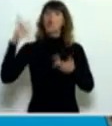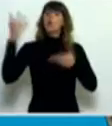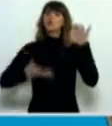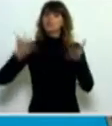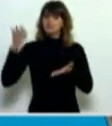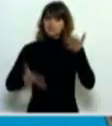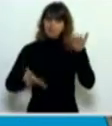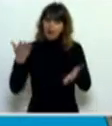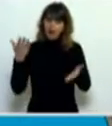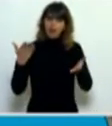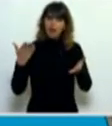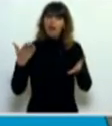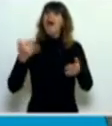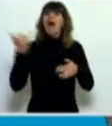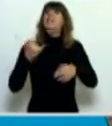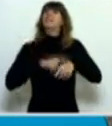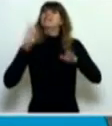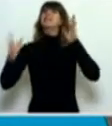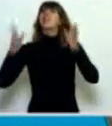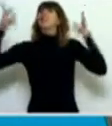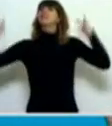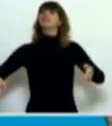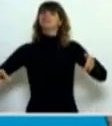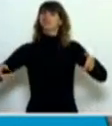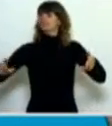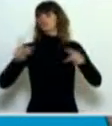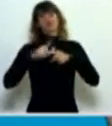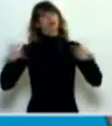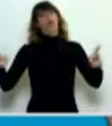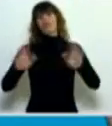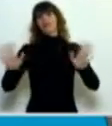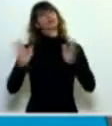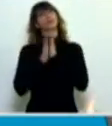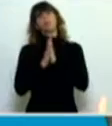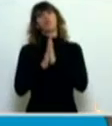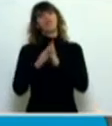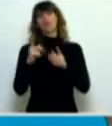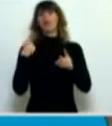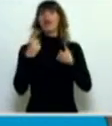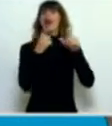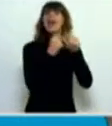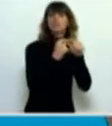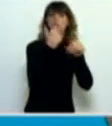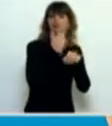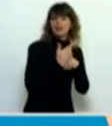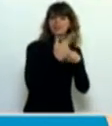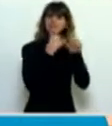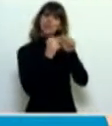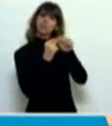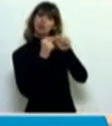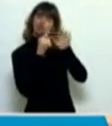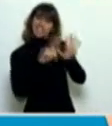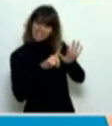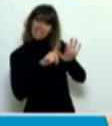no tiene plazo. Entonces, no le pongamos plazo al artículo 3 y al